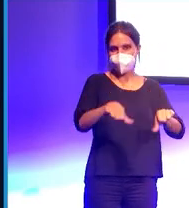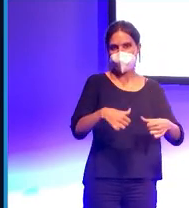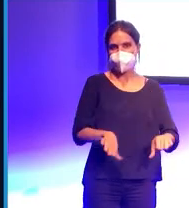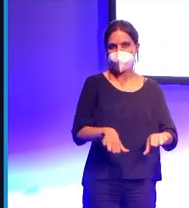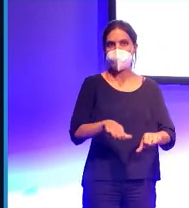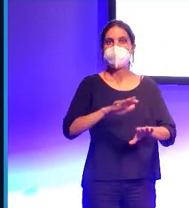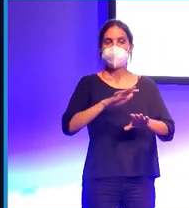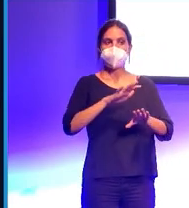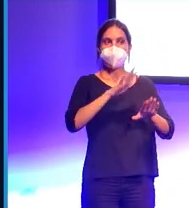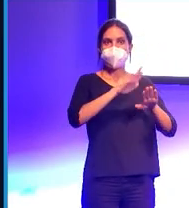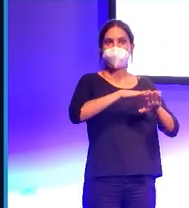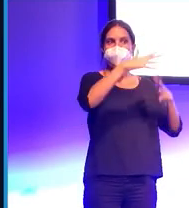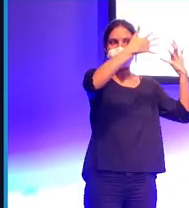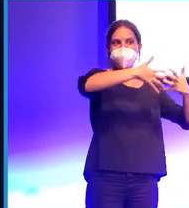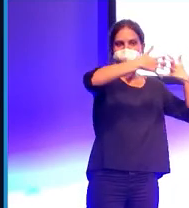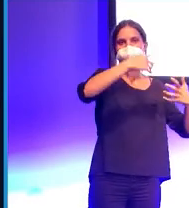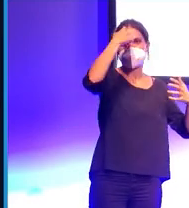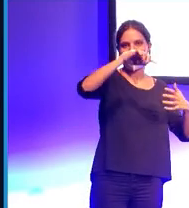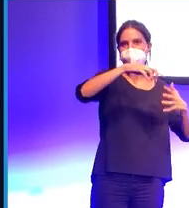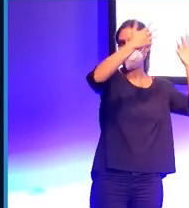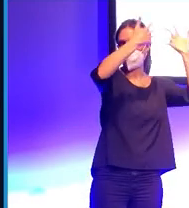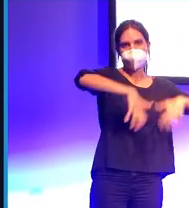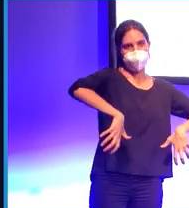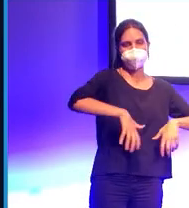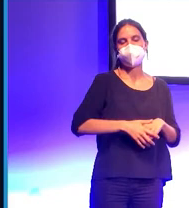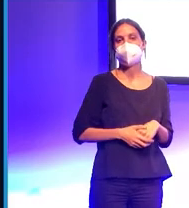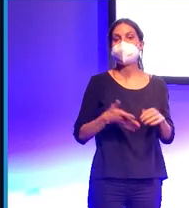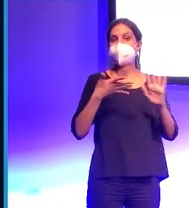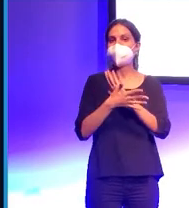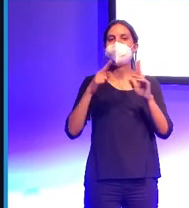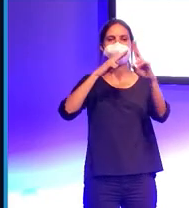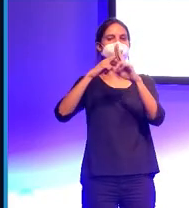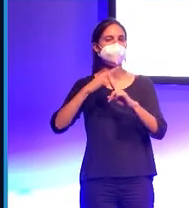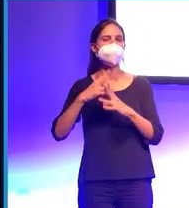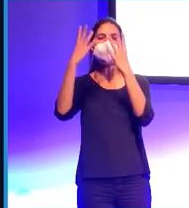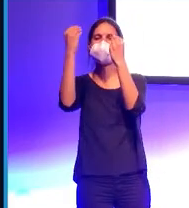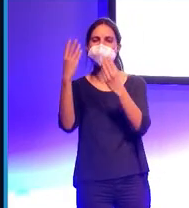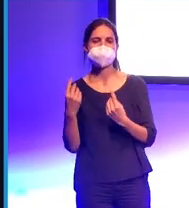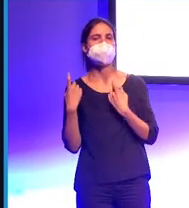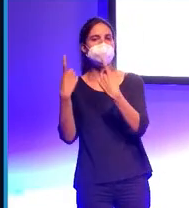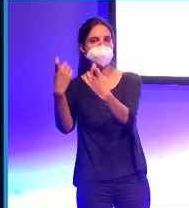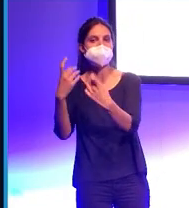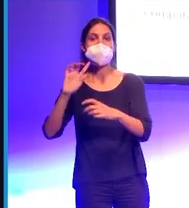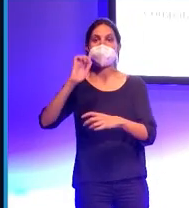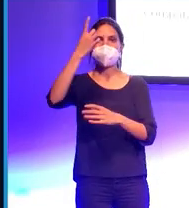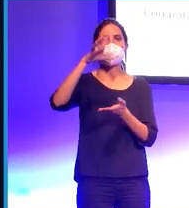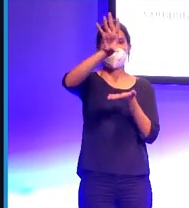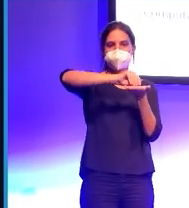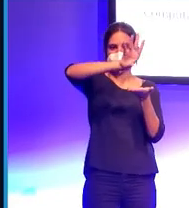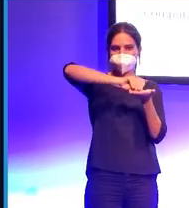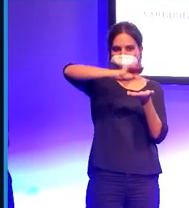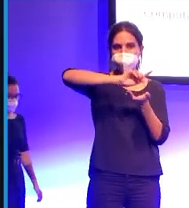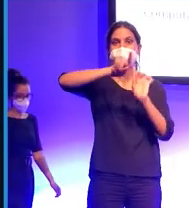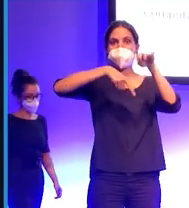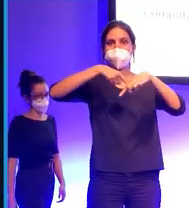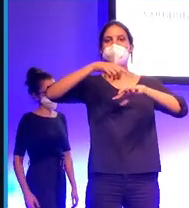automáticamente cuando ve la imagen. Entonces necesitamos muchos datos de este tipo. Primero tenemos que coleccionarlos, ordenarlos y luego se lo damos a la